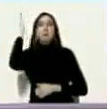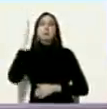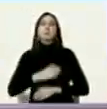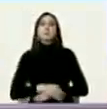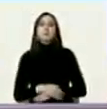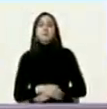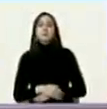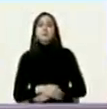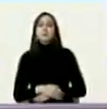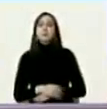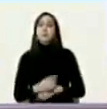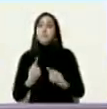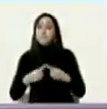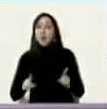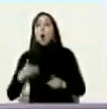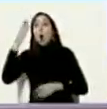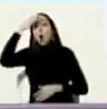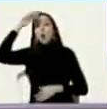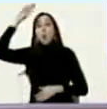quizás Cuba